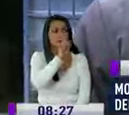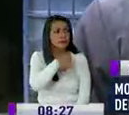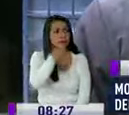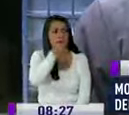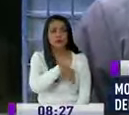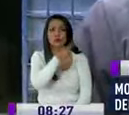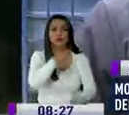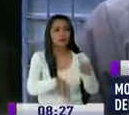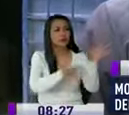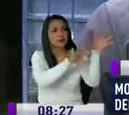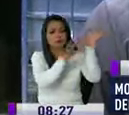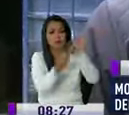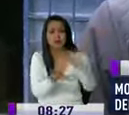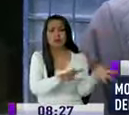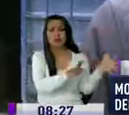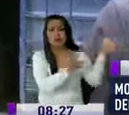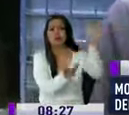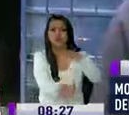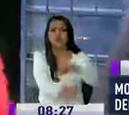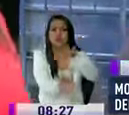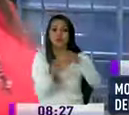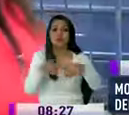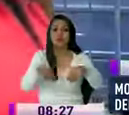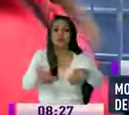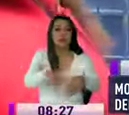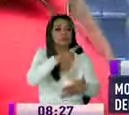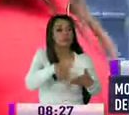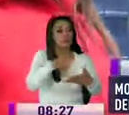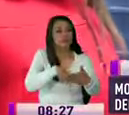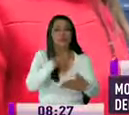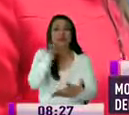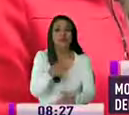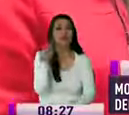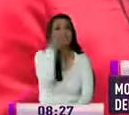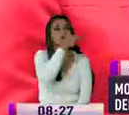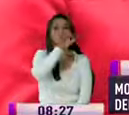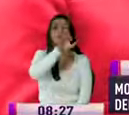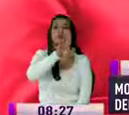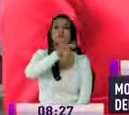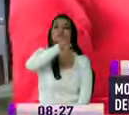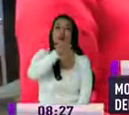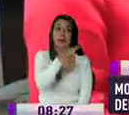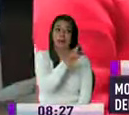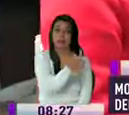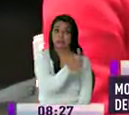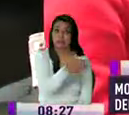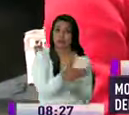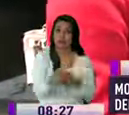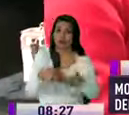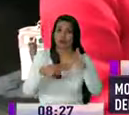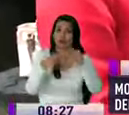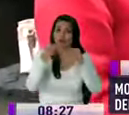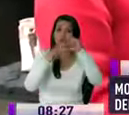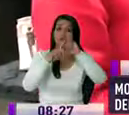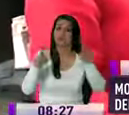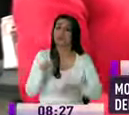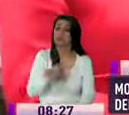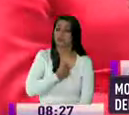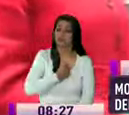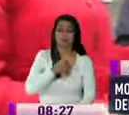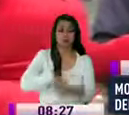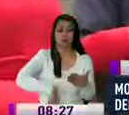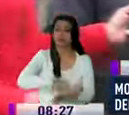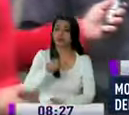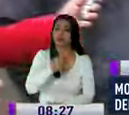podía porque es prohibido votar justamente aquí que debería ir al troje donde es el votadero pero él dijo que le han autorizado